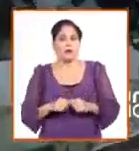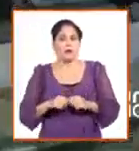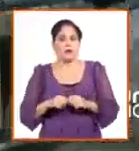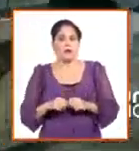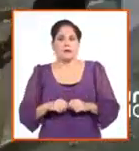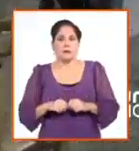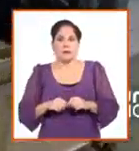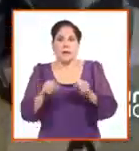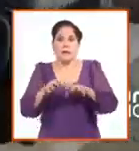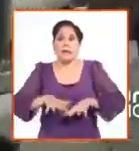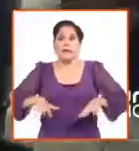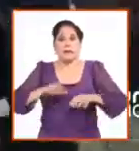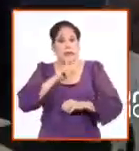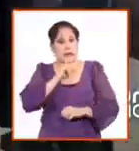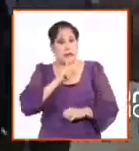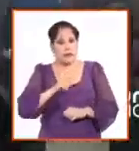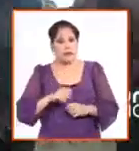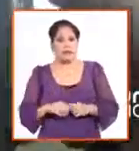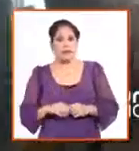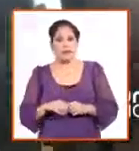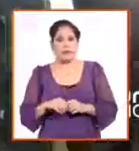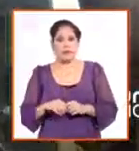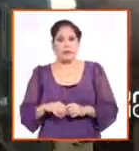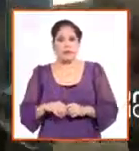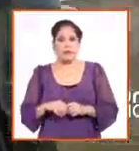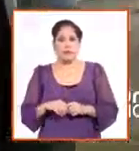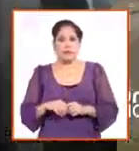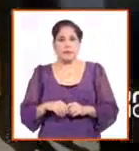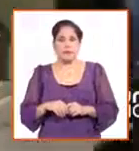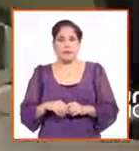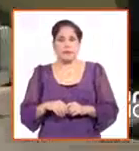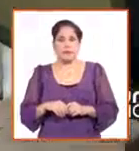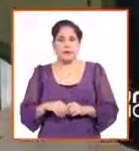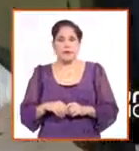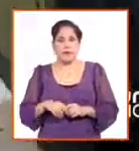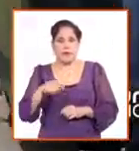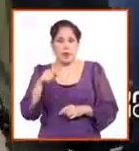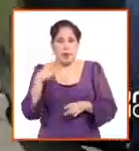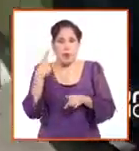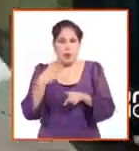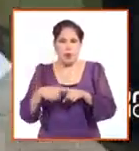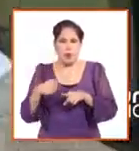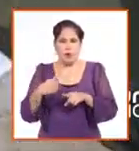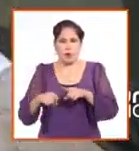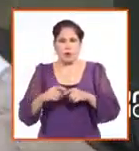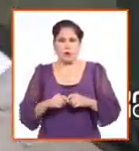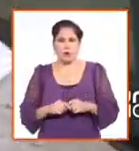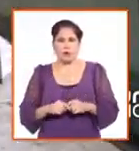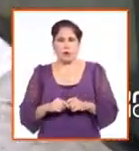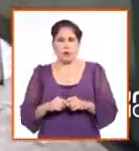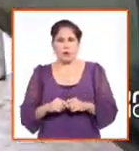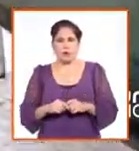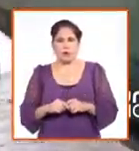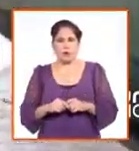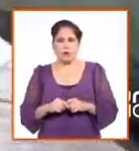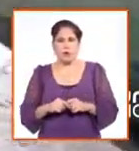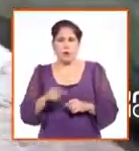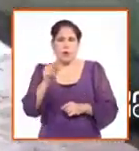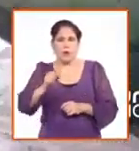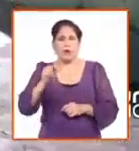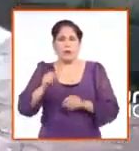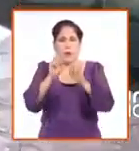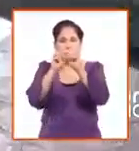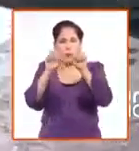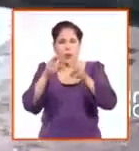condiciones infrumanas de desarrollo. Aquí viene un fenómeno que es un fenómeno que está publicándose